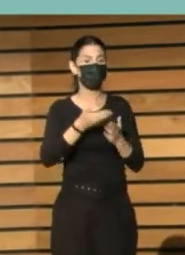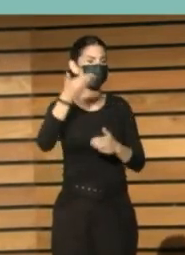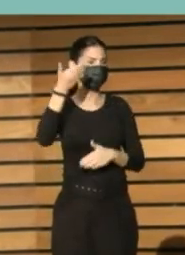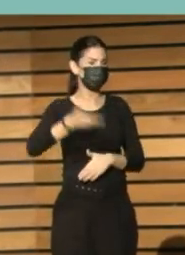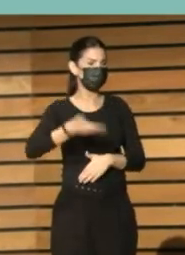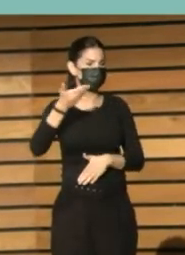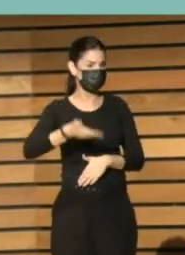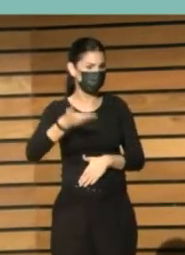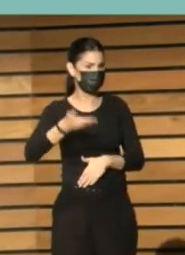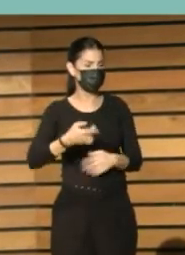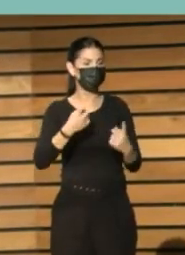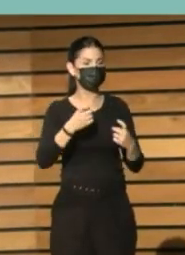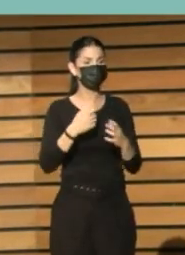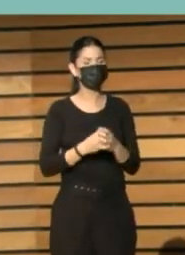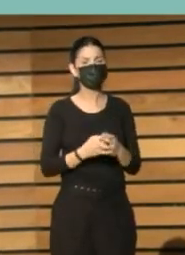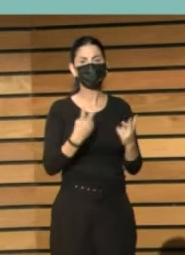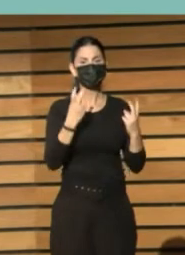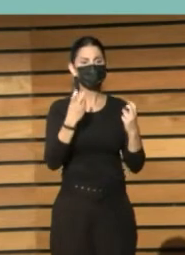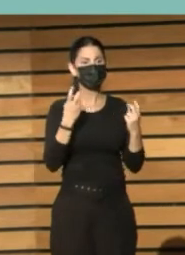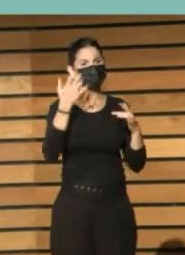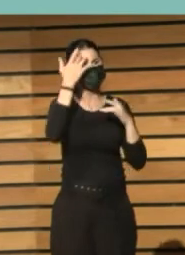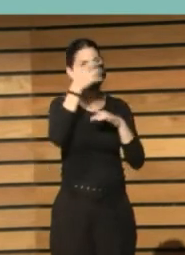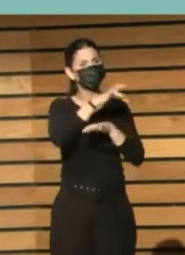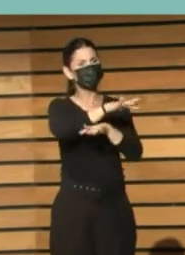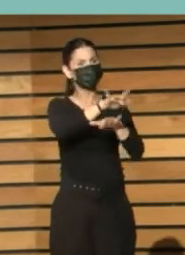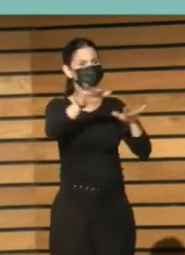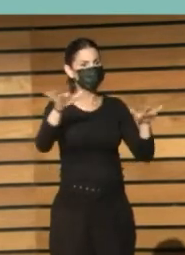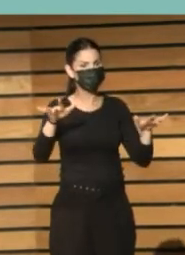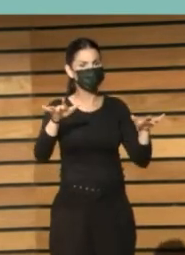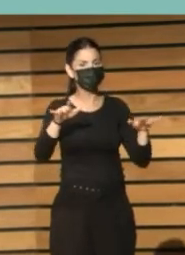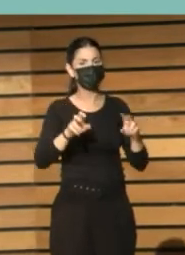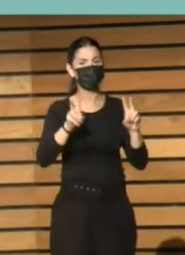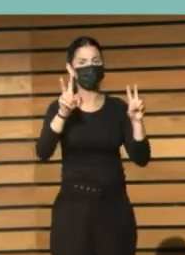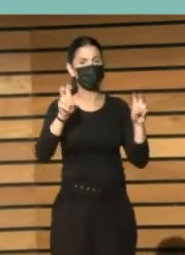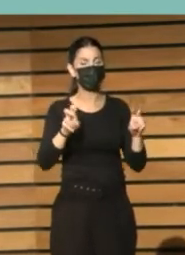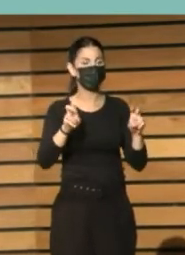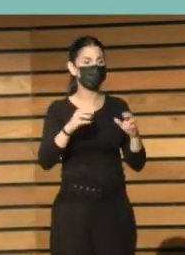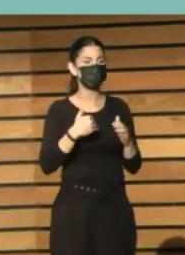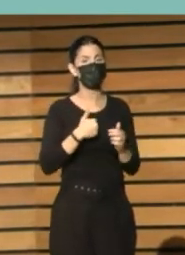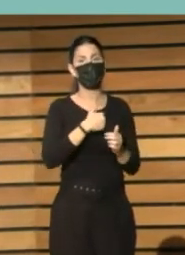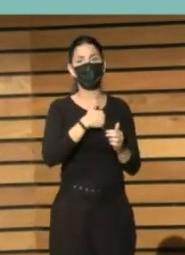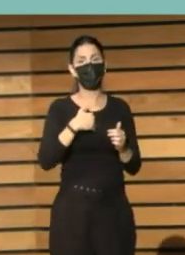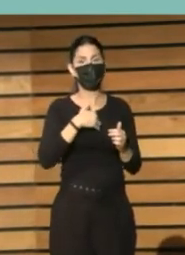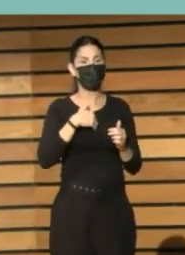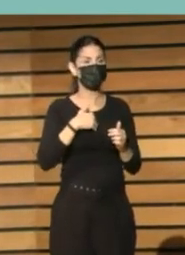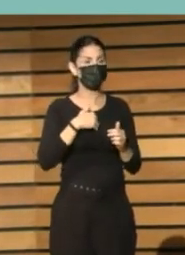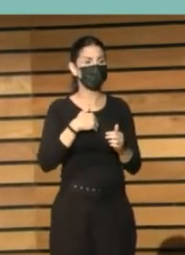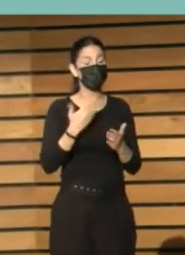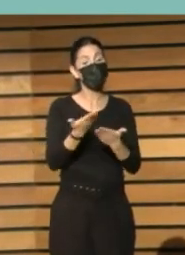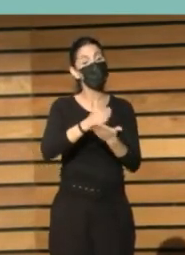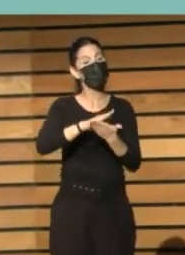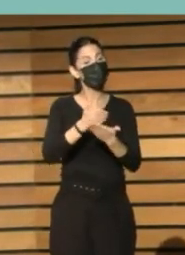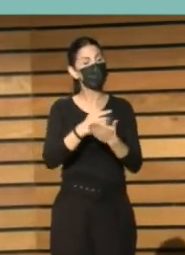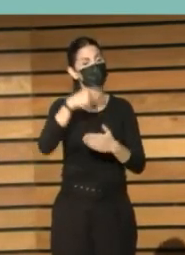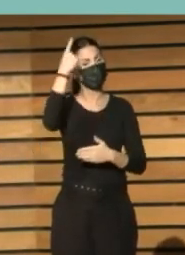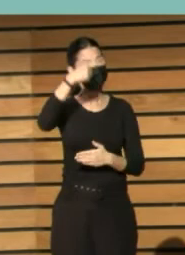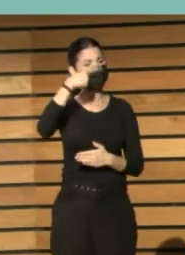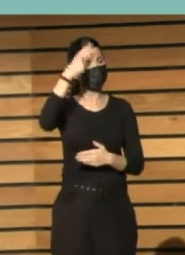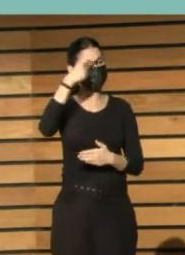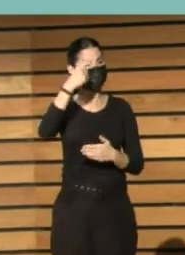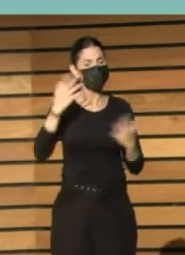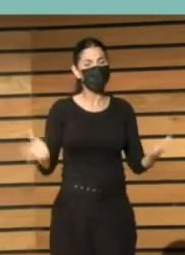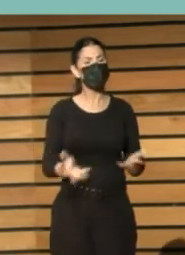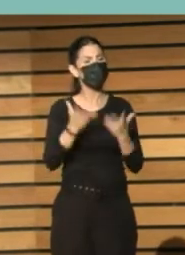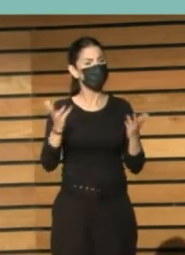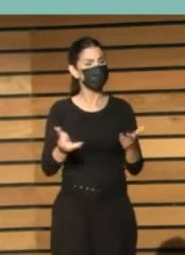trabajará en la visibilidad de la profesión y se resaltarán sus funciones como mediadores culturales y promotores de información y